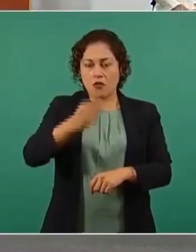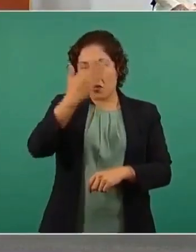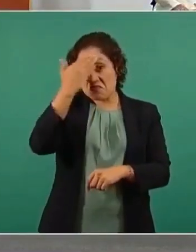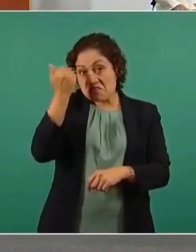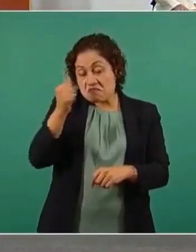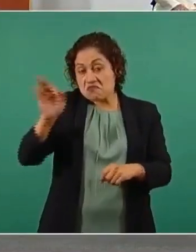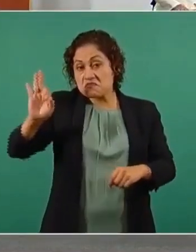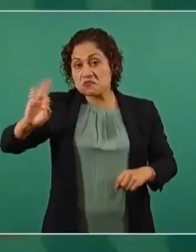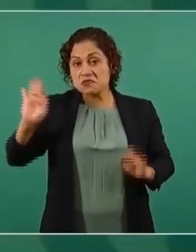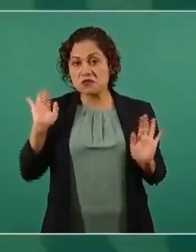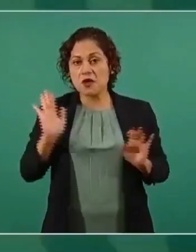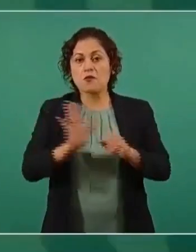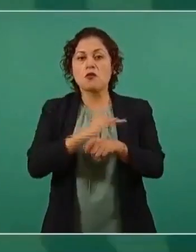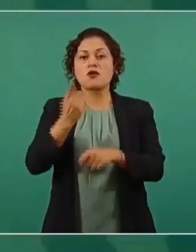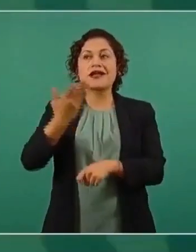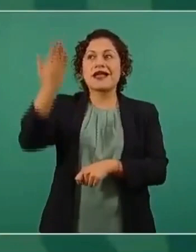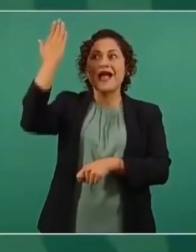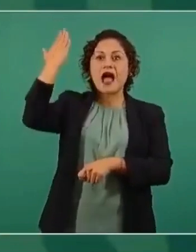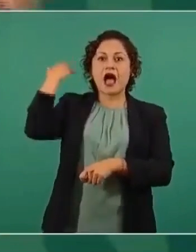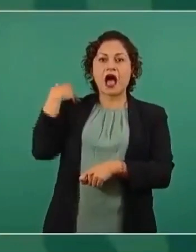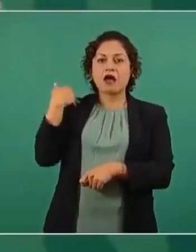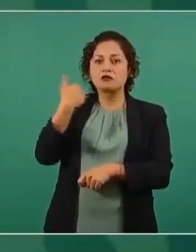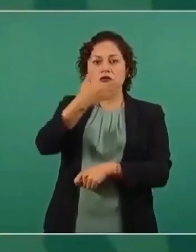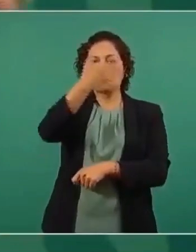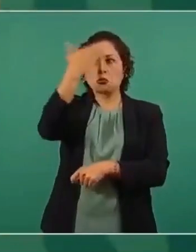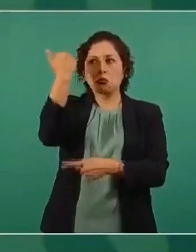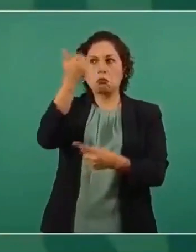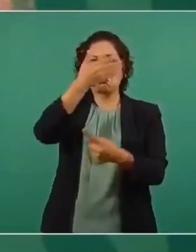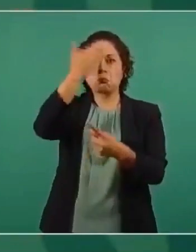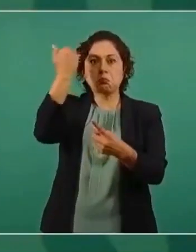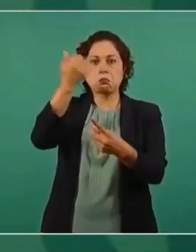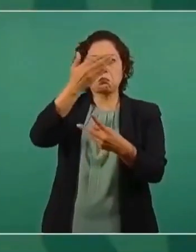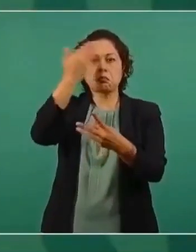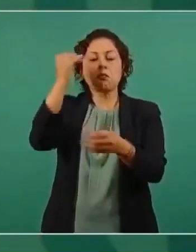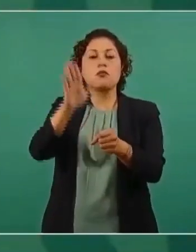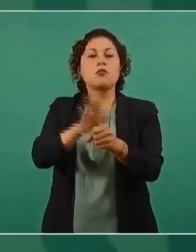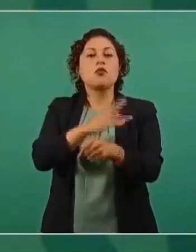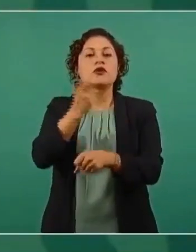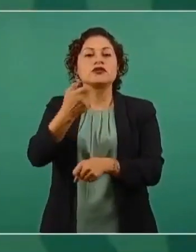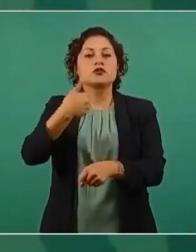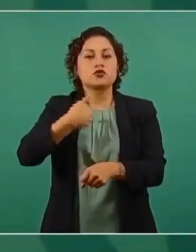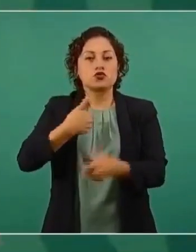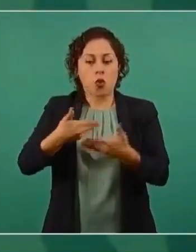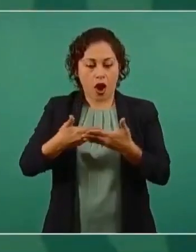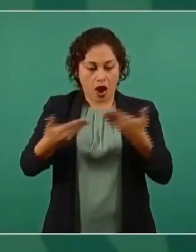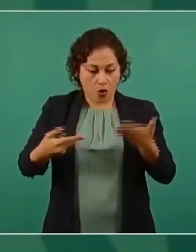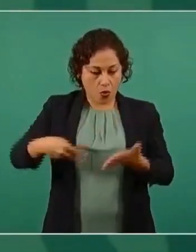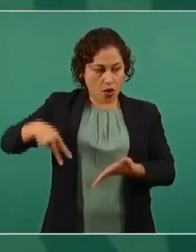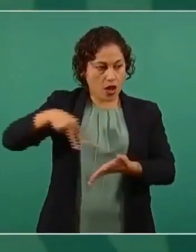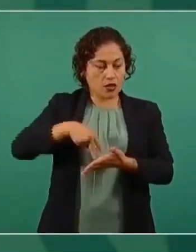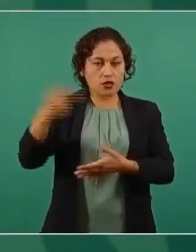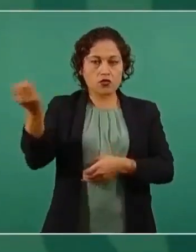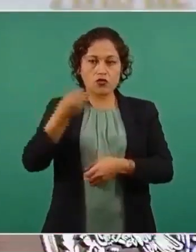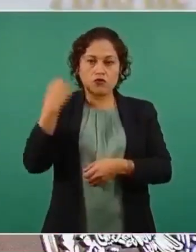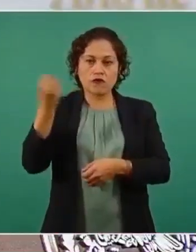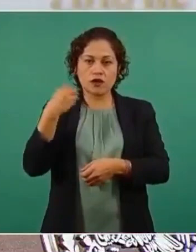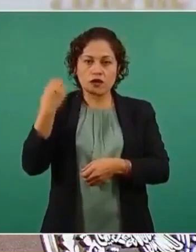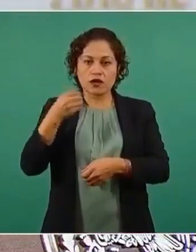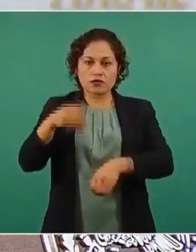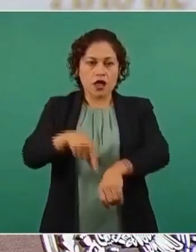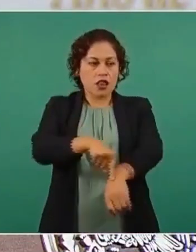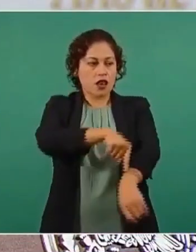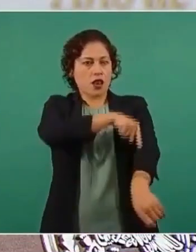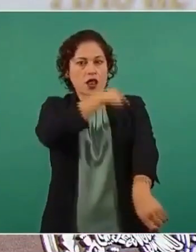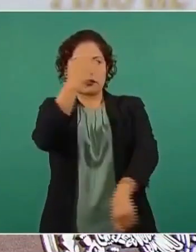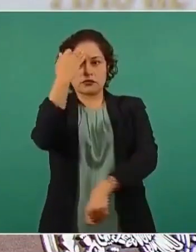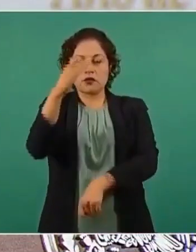extenderme aquí para informar, informar, informar, informar. Bueno, pues propuse